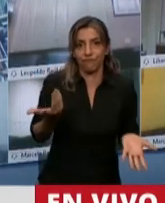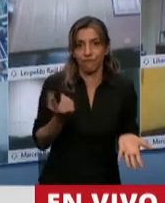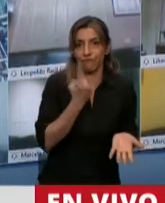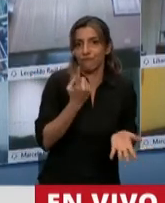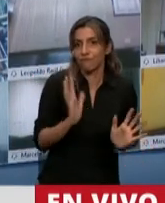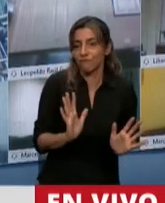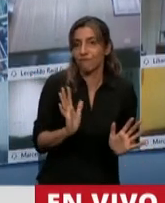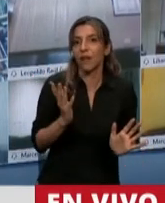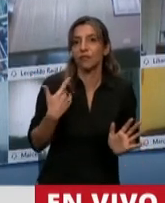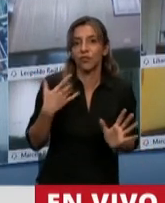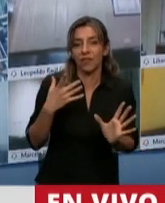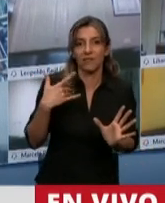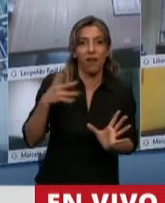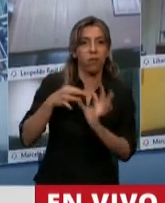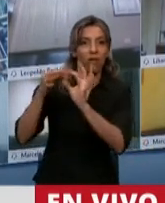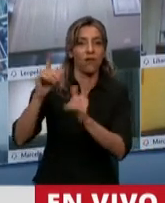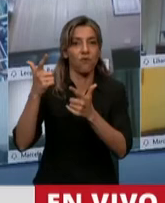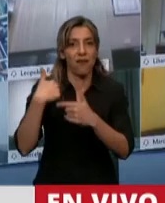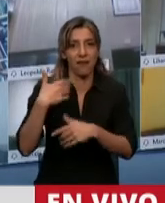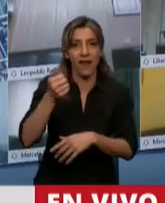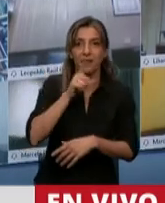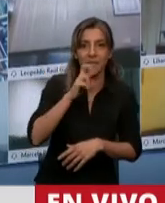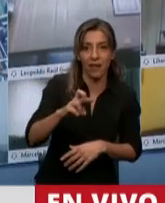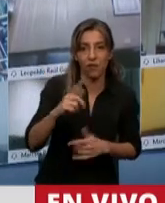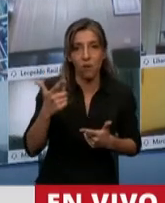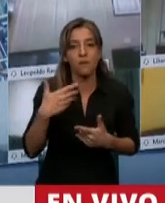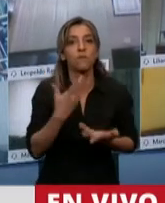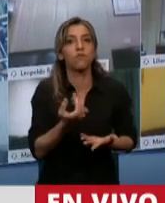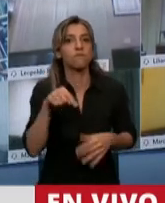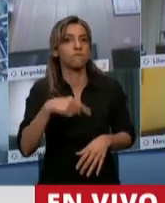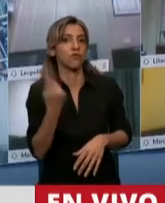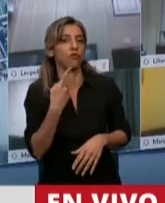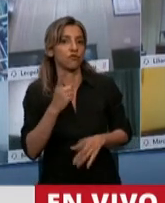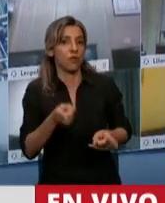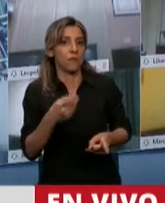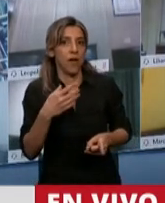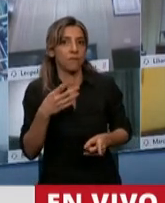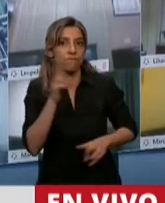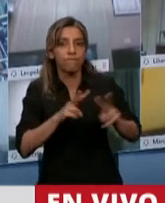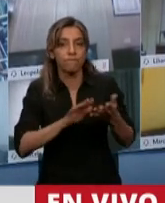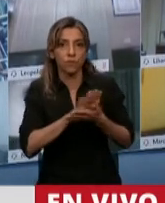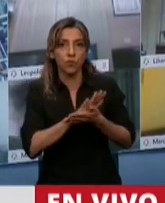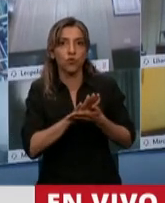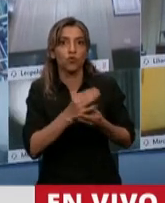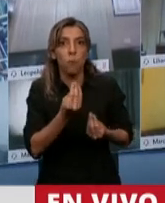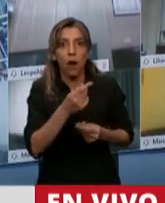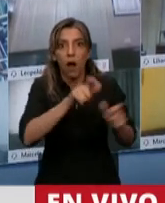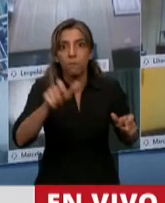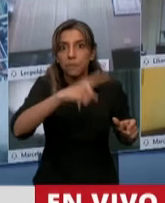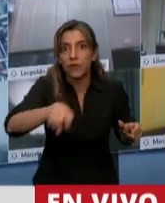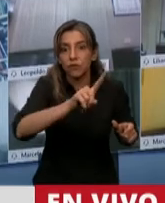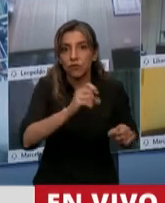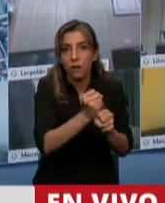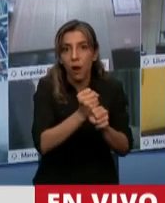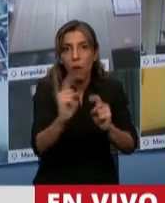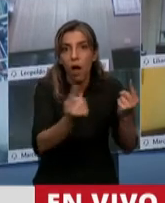ejemplo, y allí también está destinada en determinar, en implementar políticas de sostenimiento para muchas personas